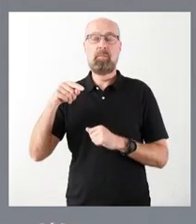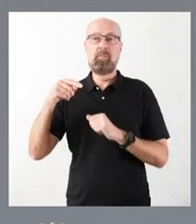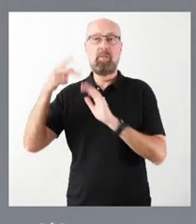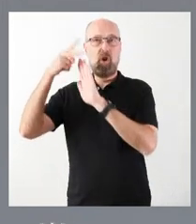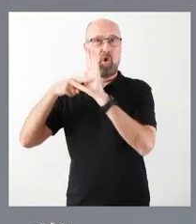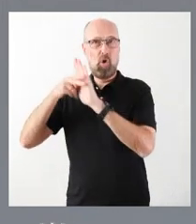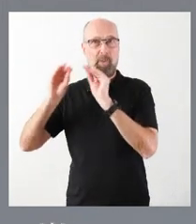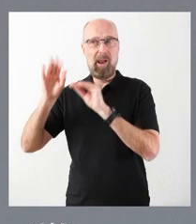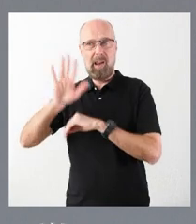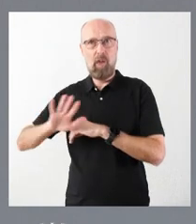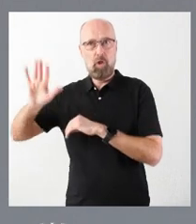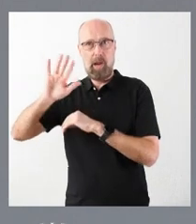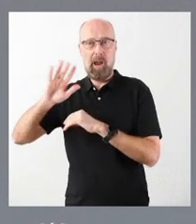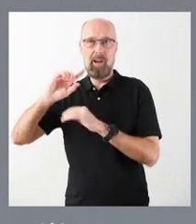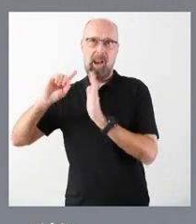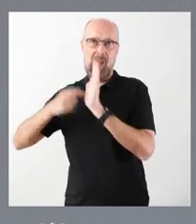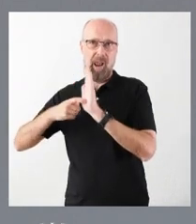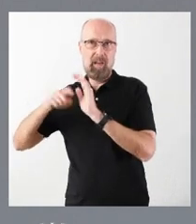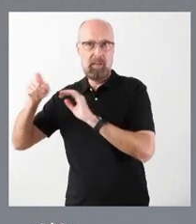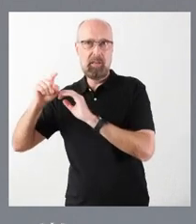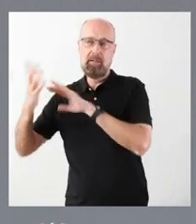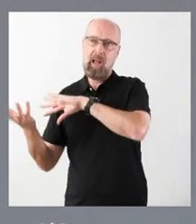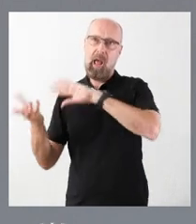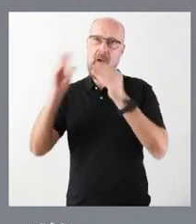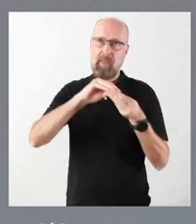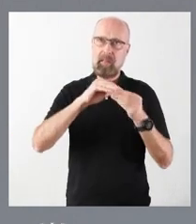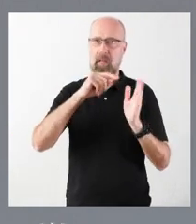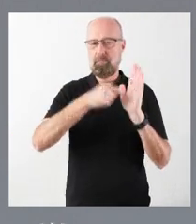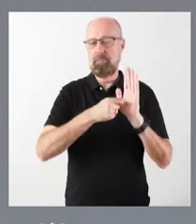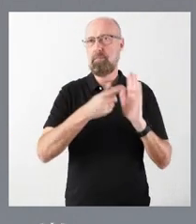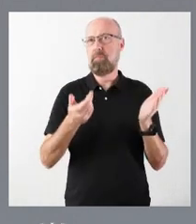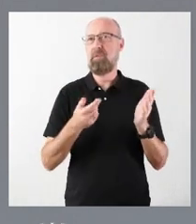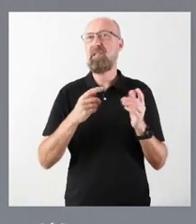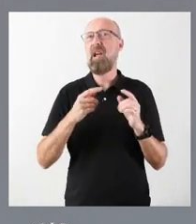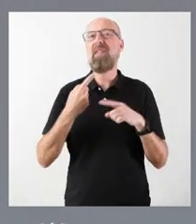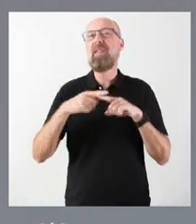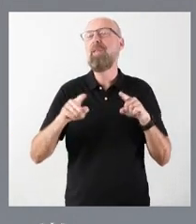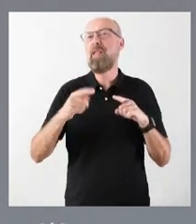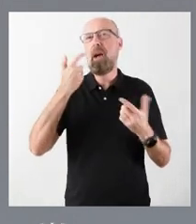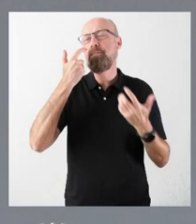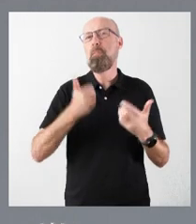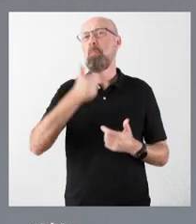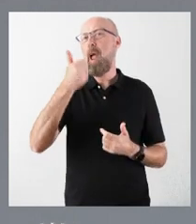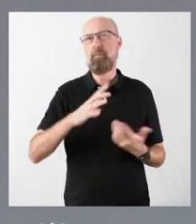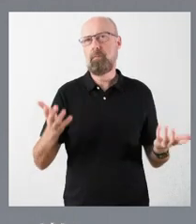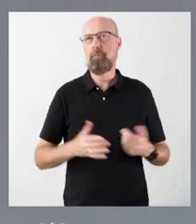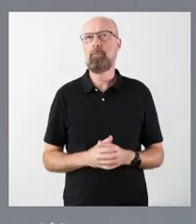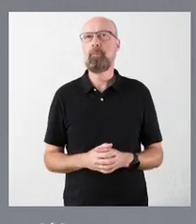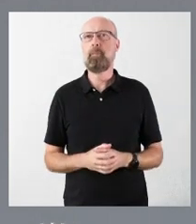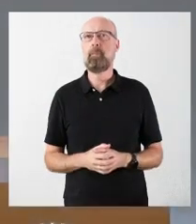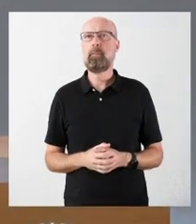y toda la ley estatal actualizándola. Quizás esa sea la más importante de las modificaciones.